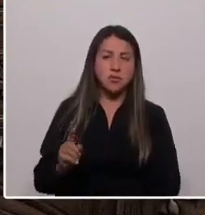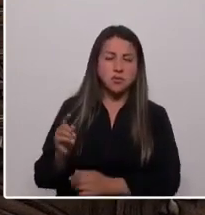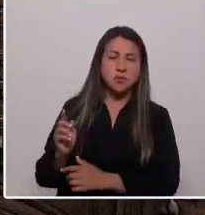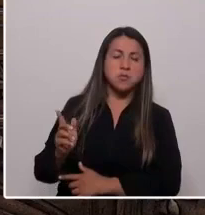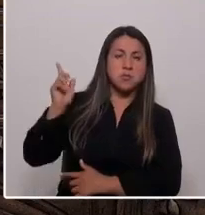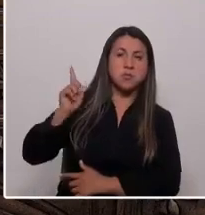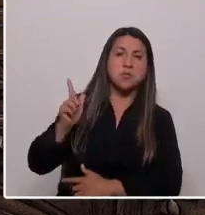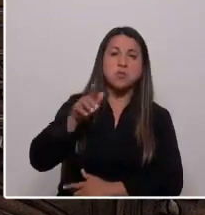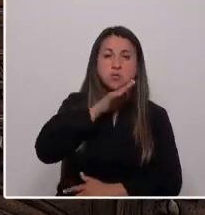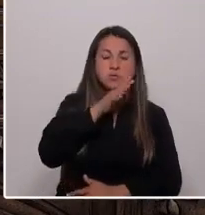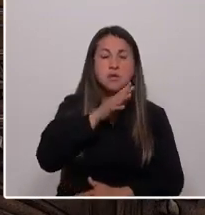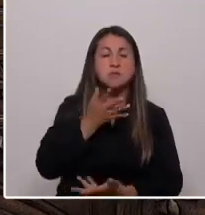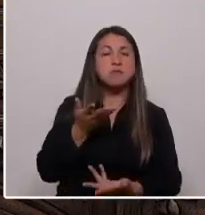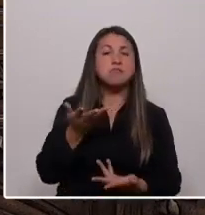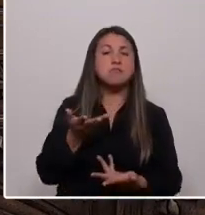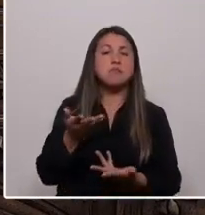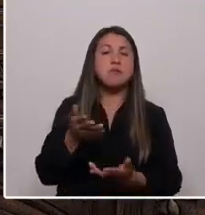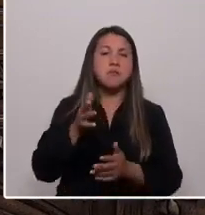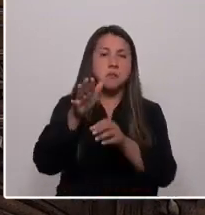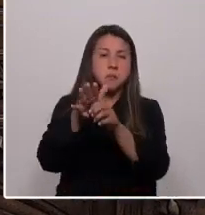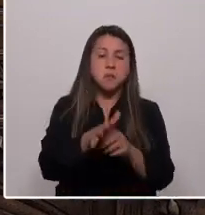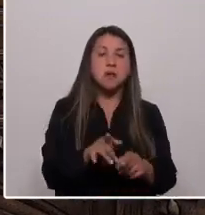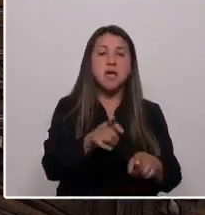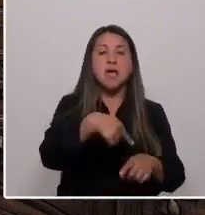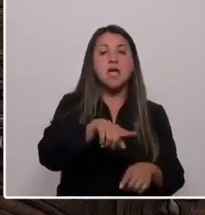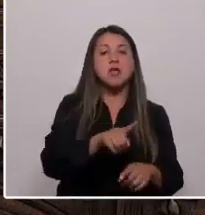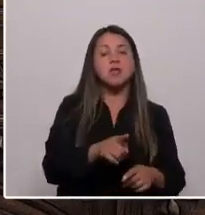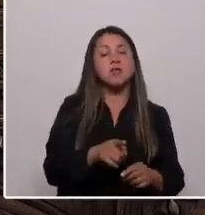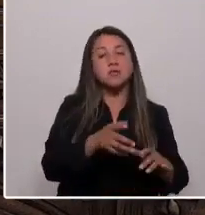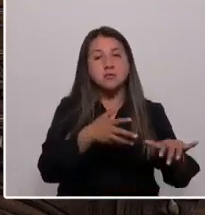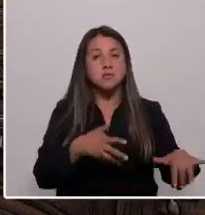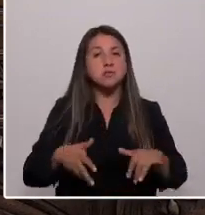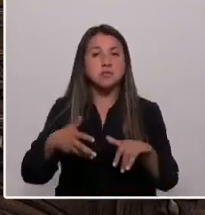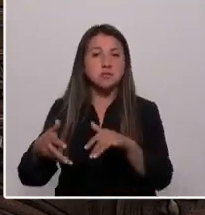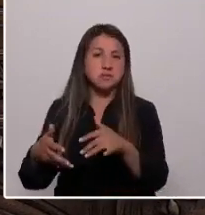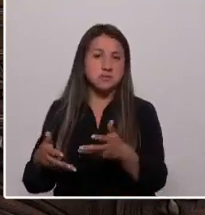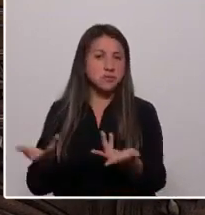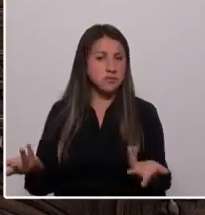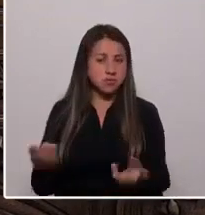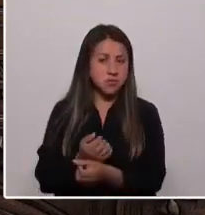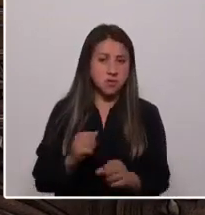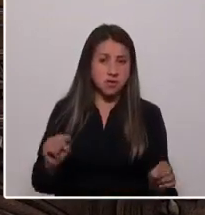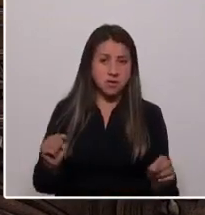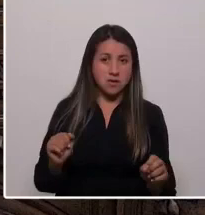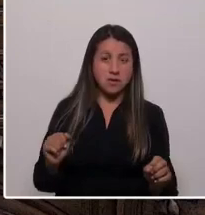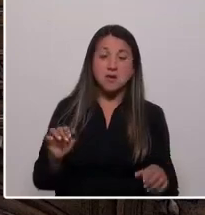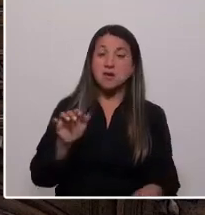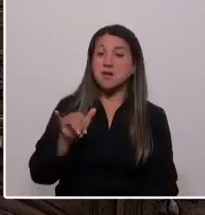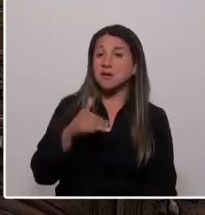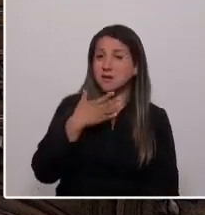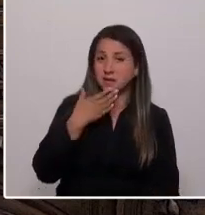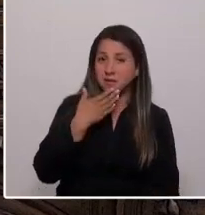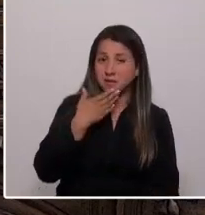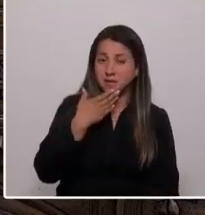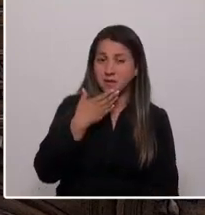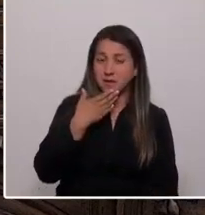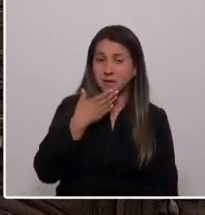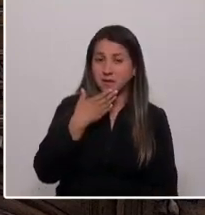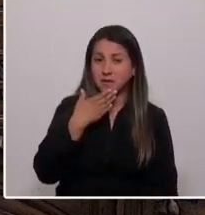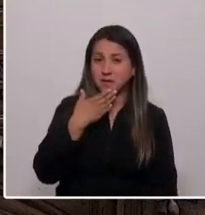Y también permanece ausente en esta convención la mirada chilena superior,